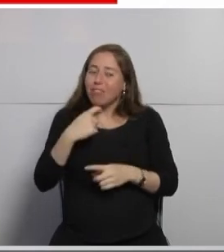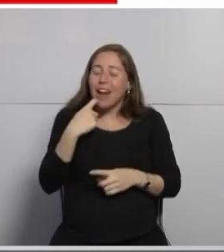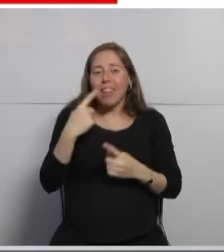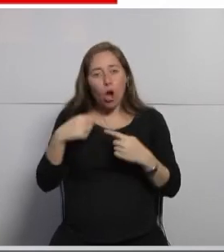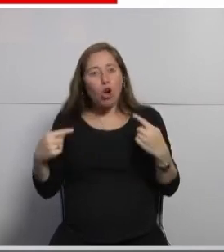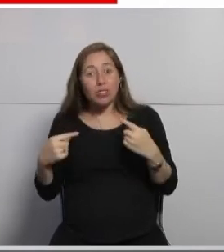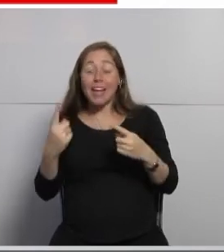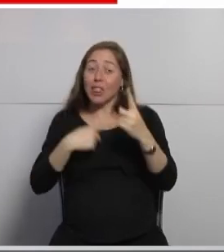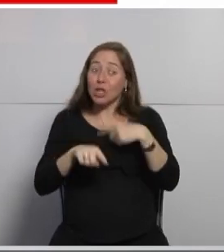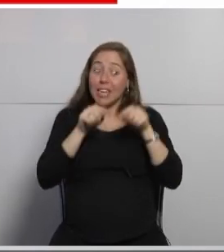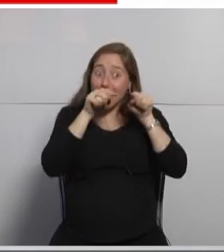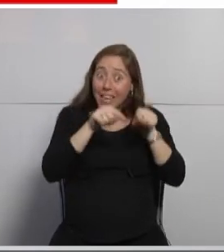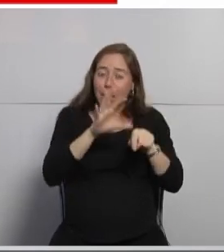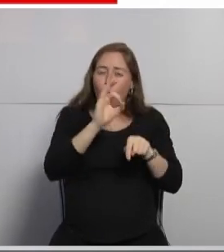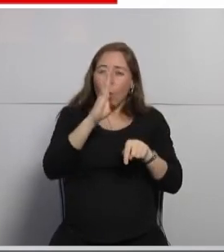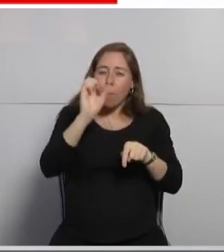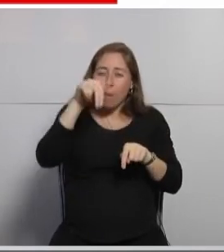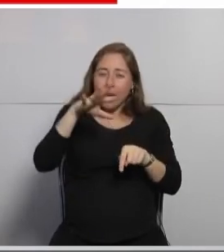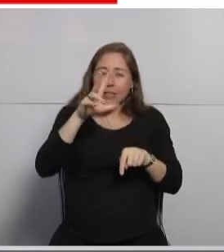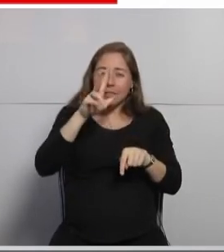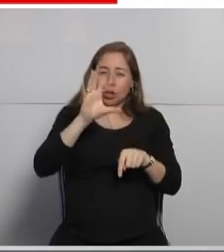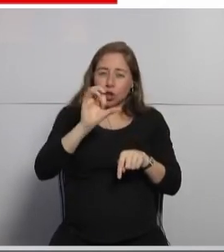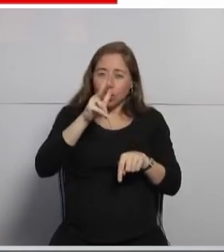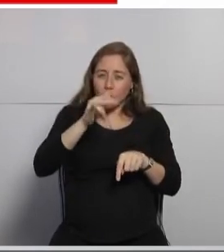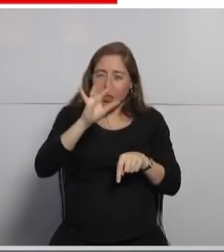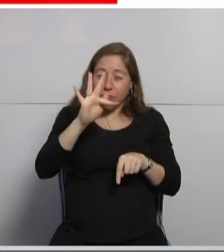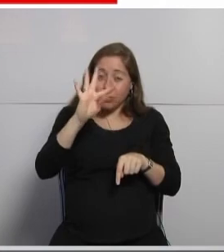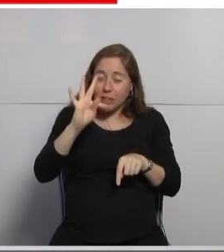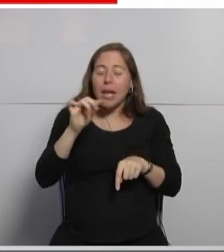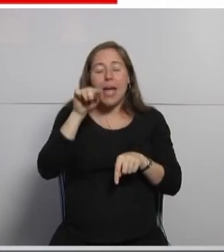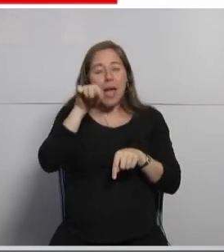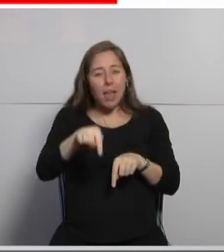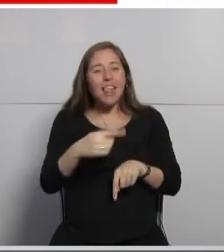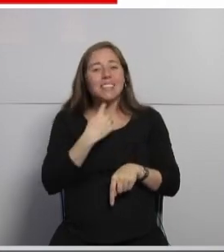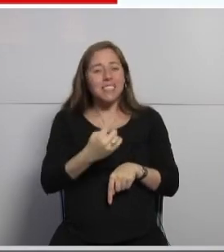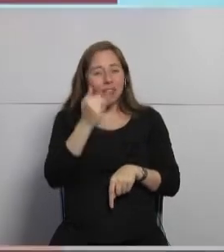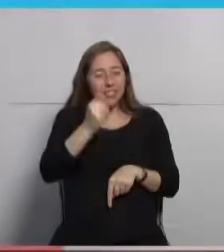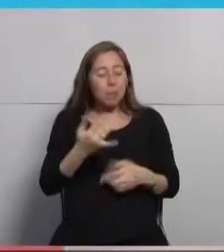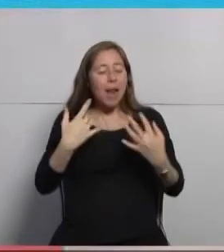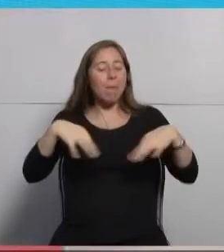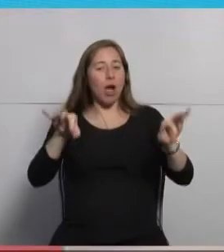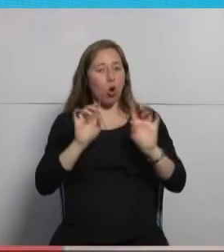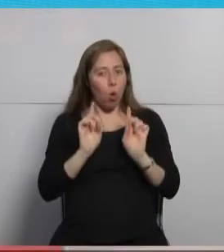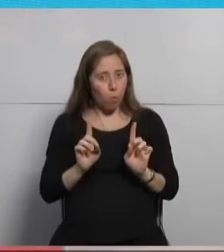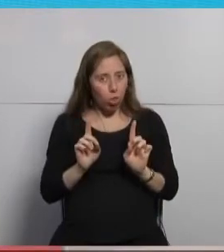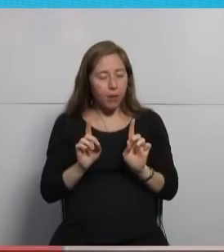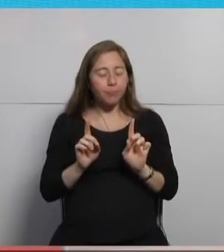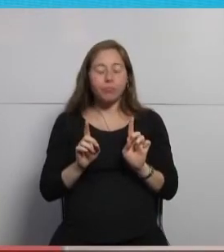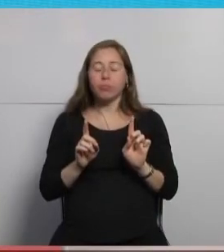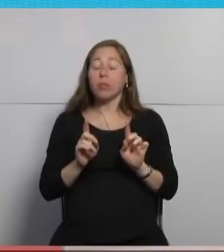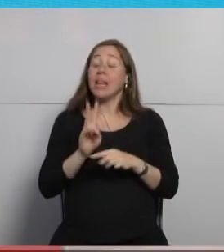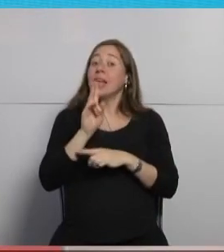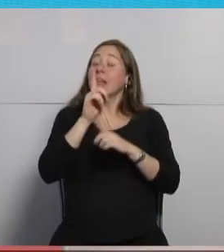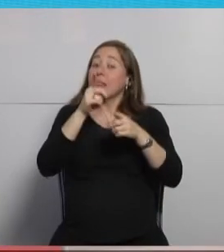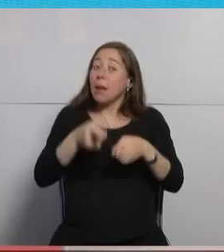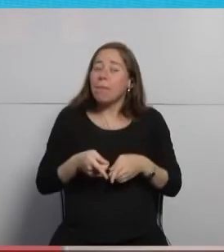OpenShift le da esa capa arriba para poder utilizarlo de una manera más cómoda inclusive utilizarlo